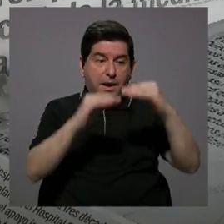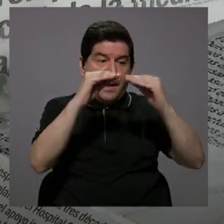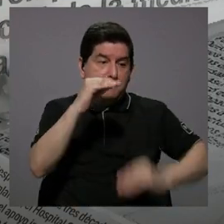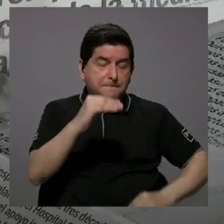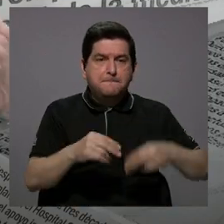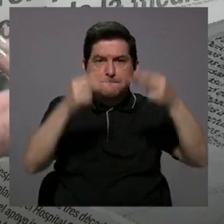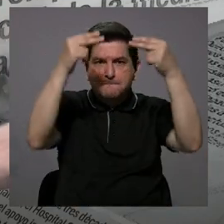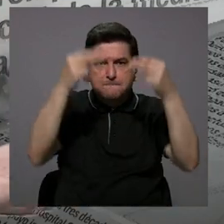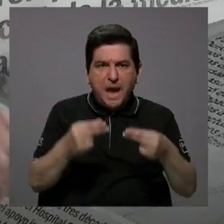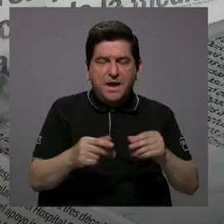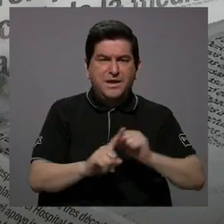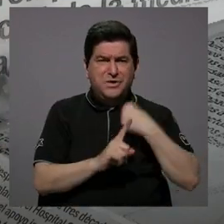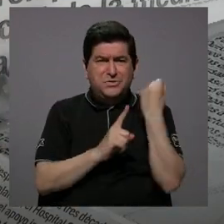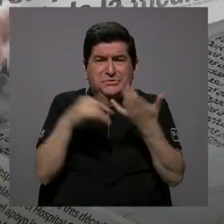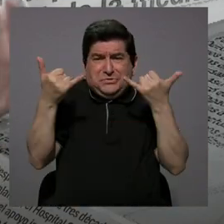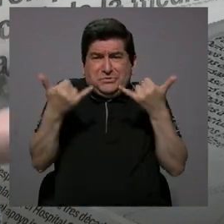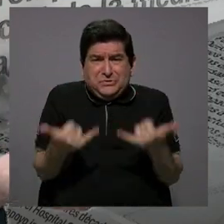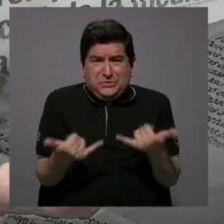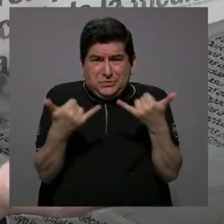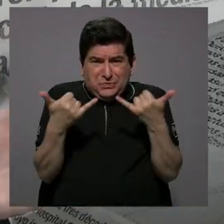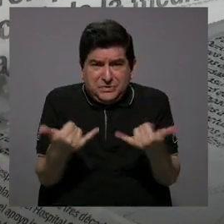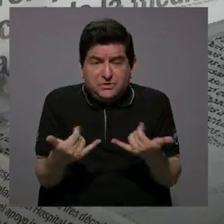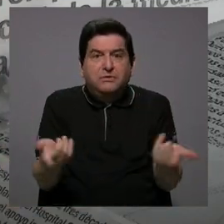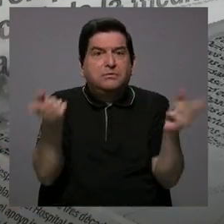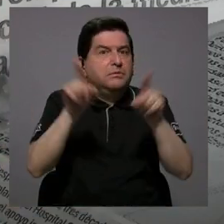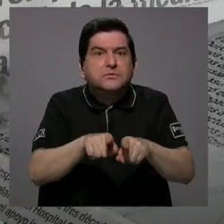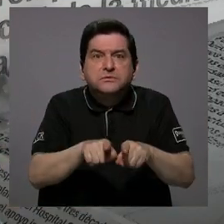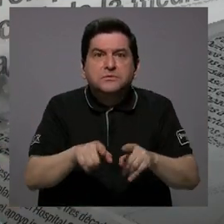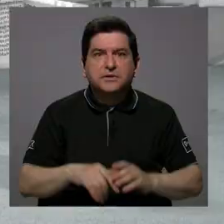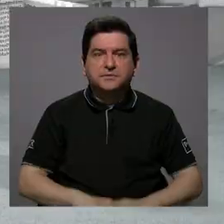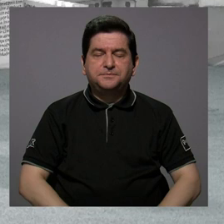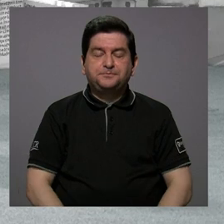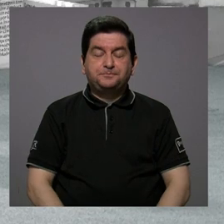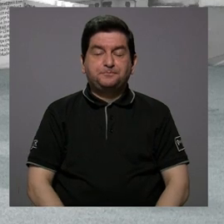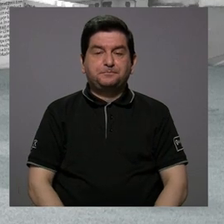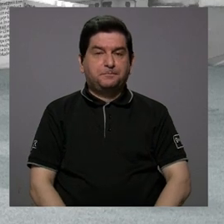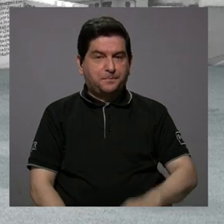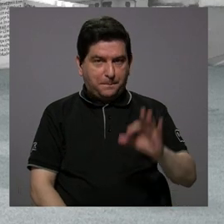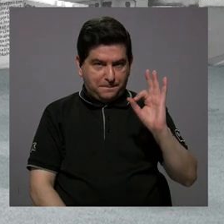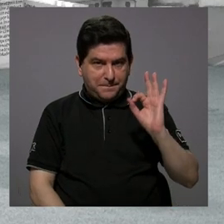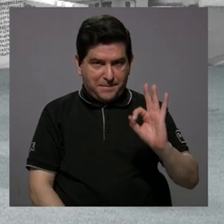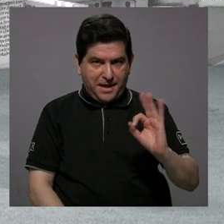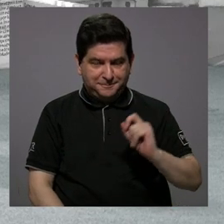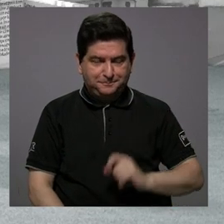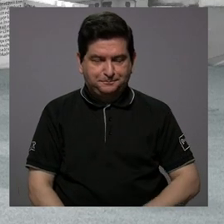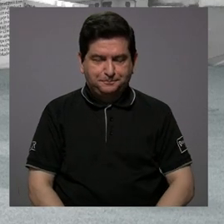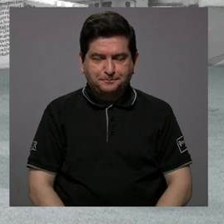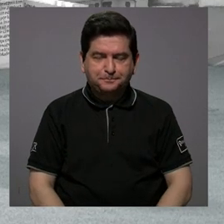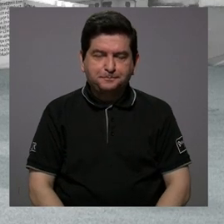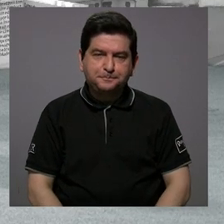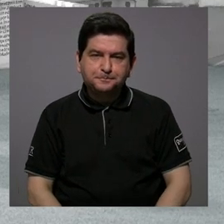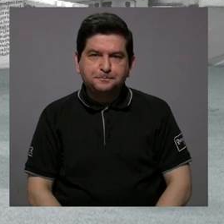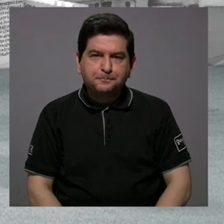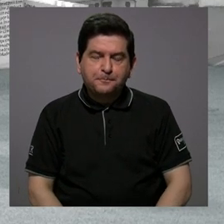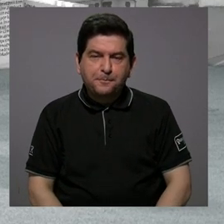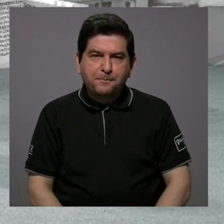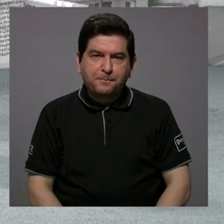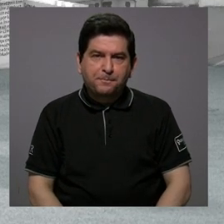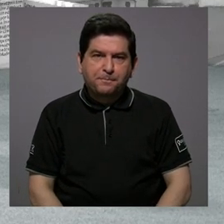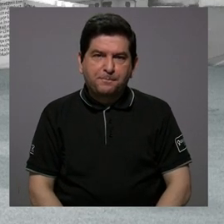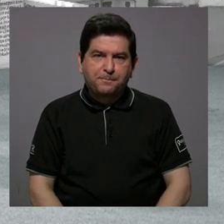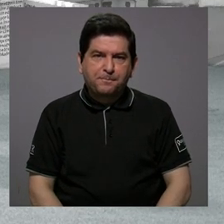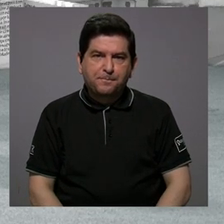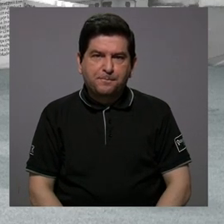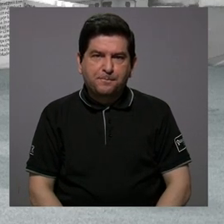presupuesto, con estas condiciones, ¿qué pasa? Bueno, resulta que